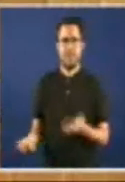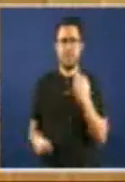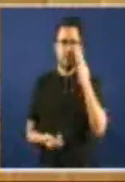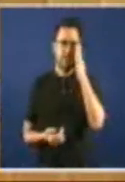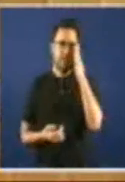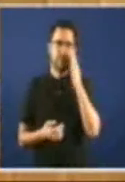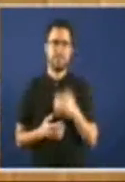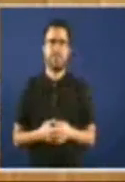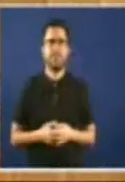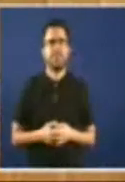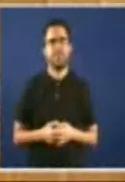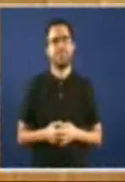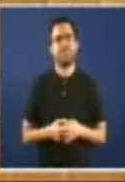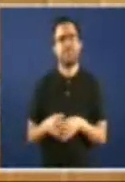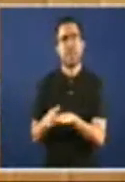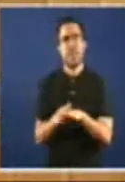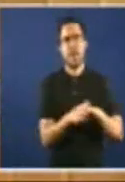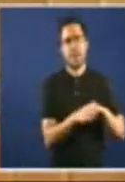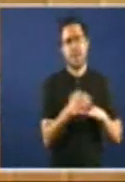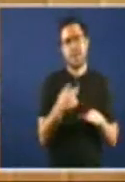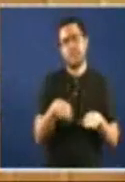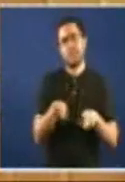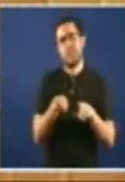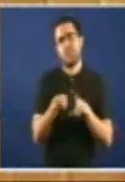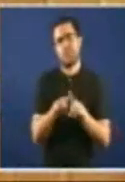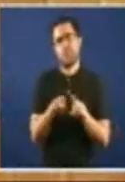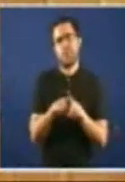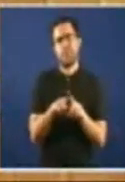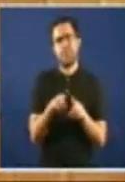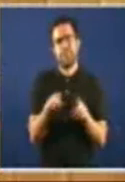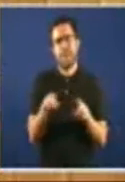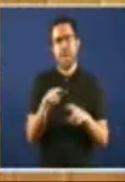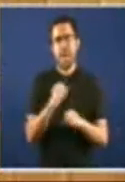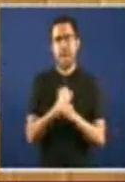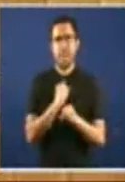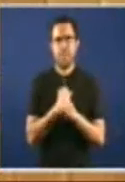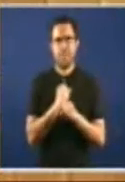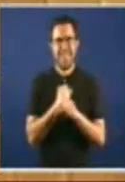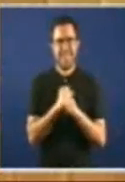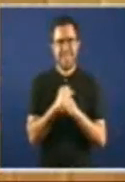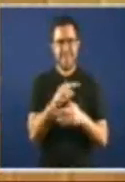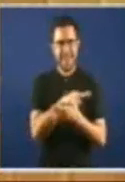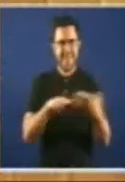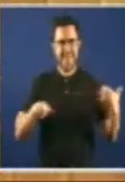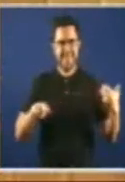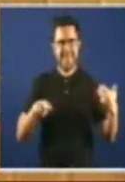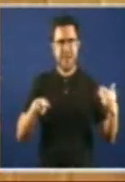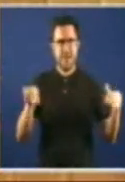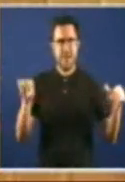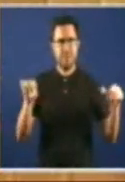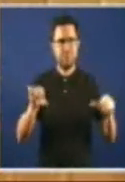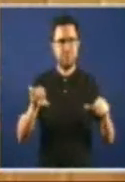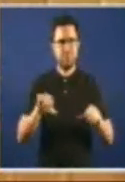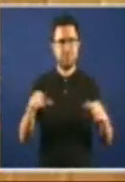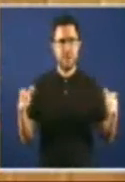Por outra parte, o emprego en Galiza está caendo Está caendo fundamentalmente entre os menores de